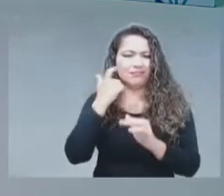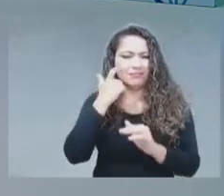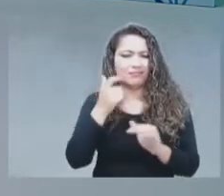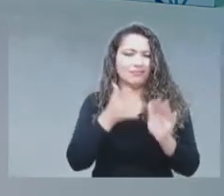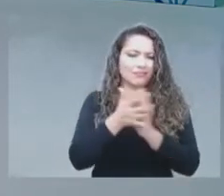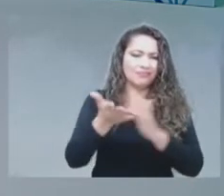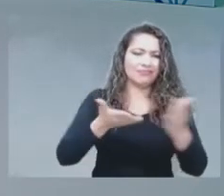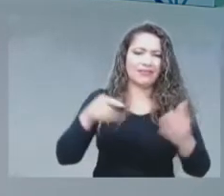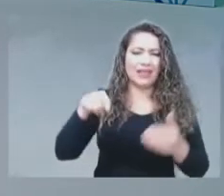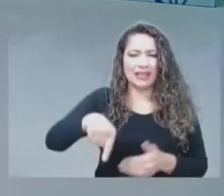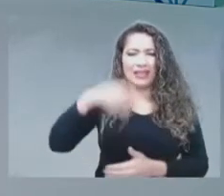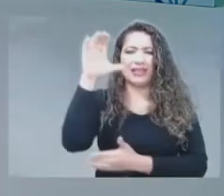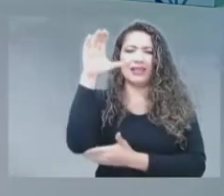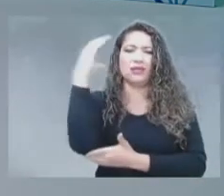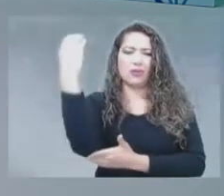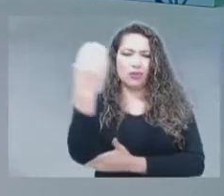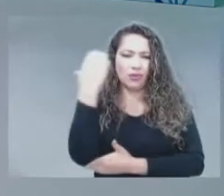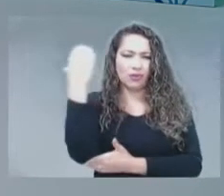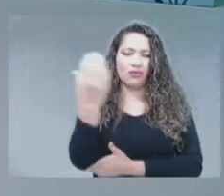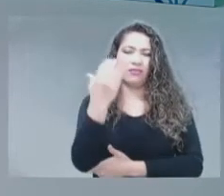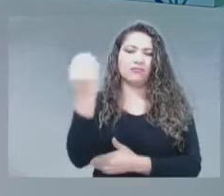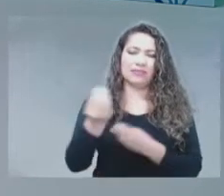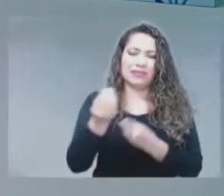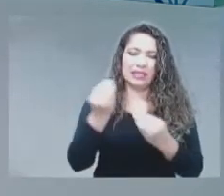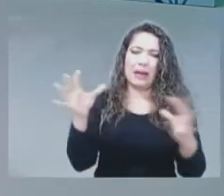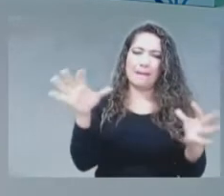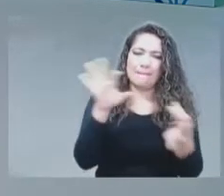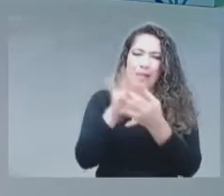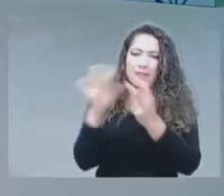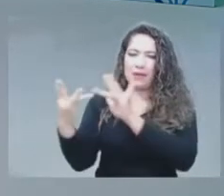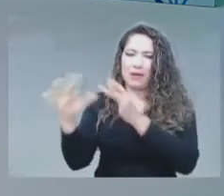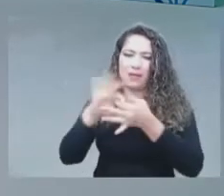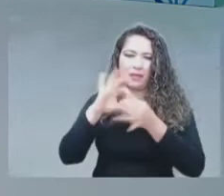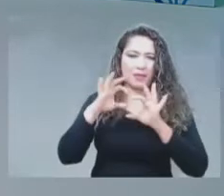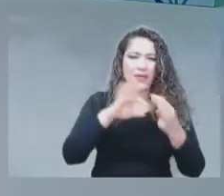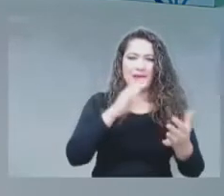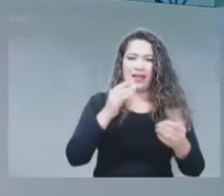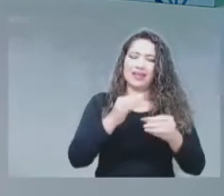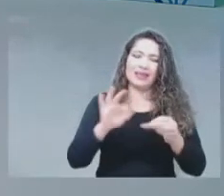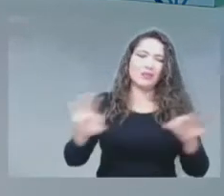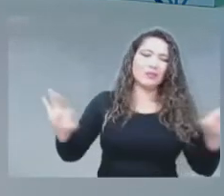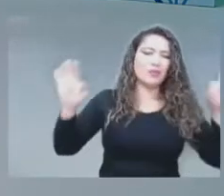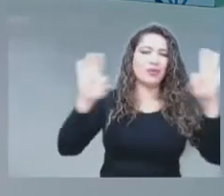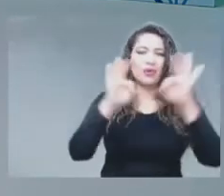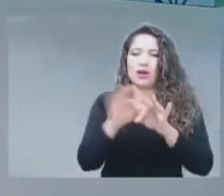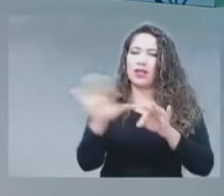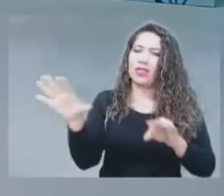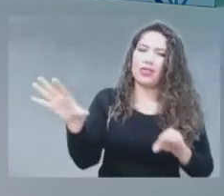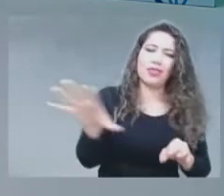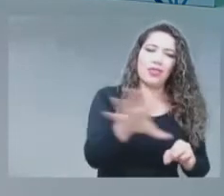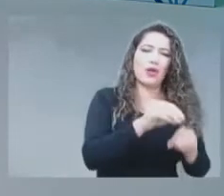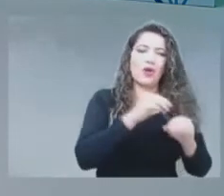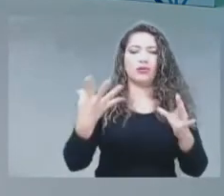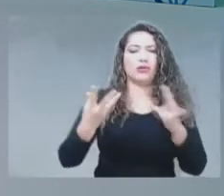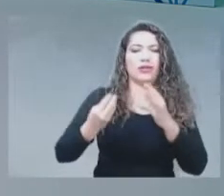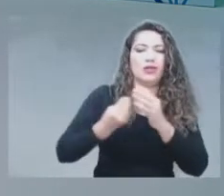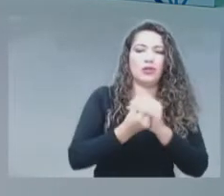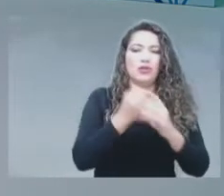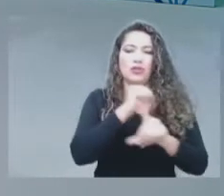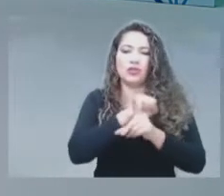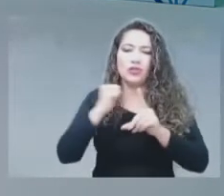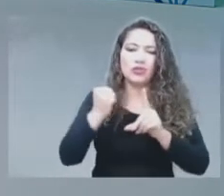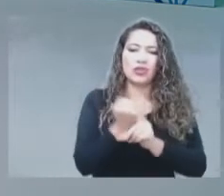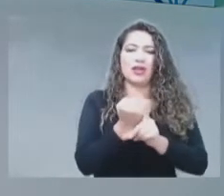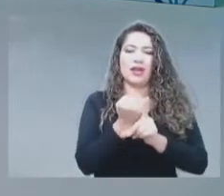en la conectividad, en la inclusión social, en la sostenibilidad. Entonces,